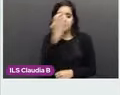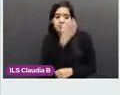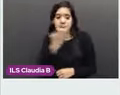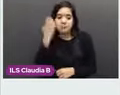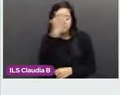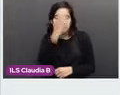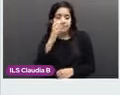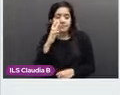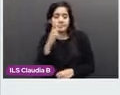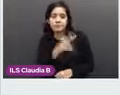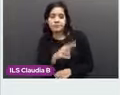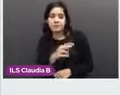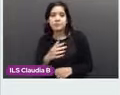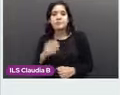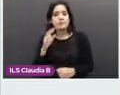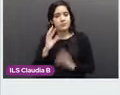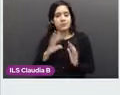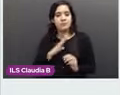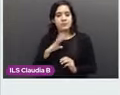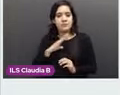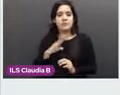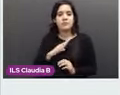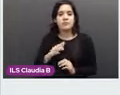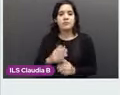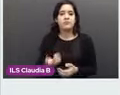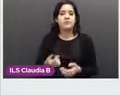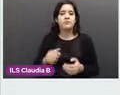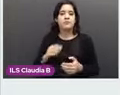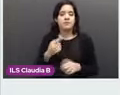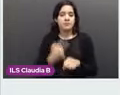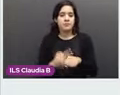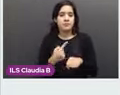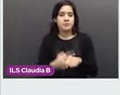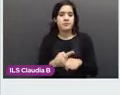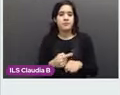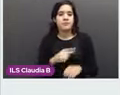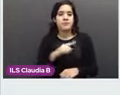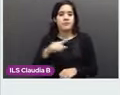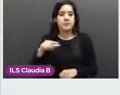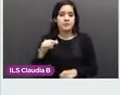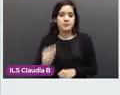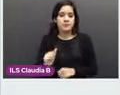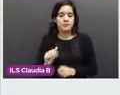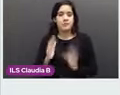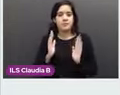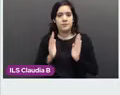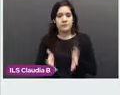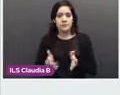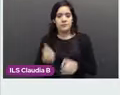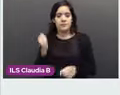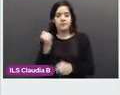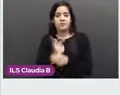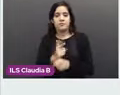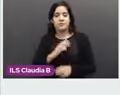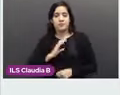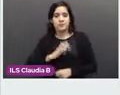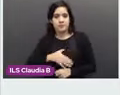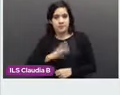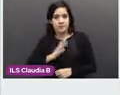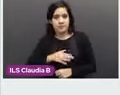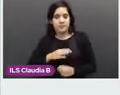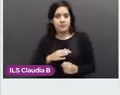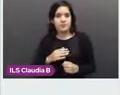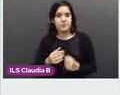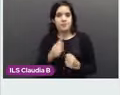la colposcopía con toma de biopsia y se hizo el diagnóstico de cáncer epidermoide de cérvix. Esta biopsia